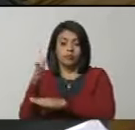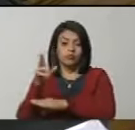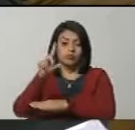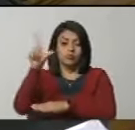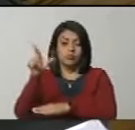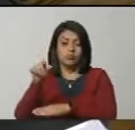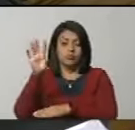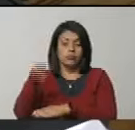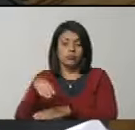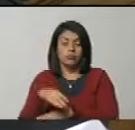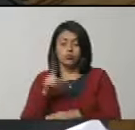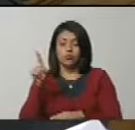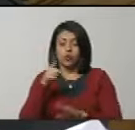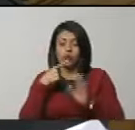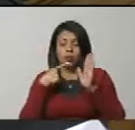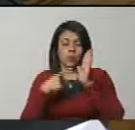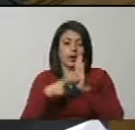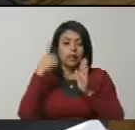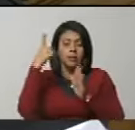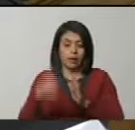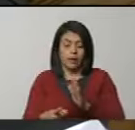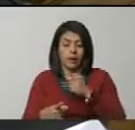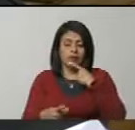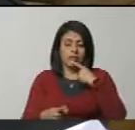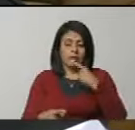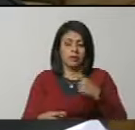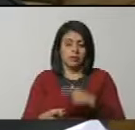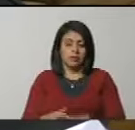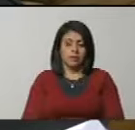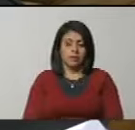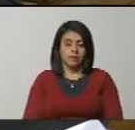Esequiba, incumpliendo con el deber previsto.